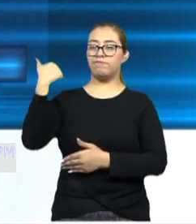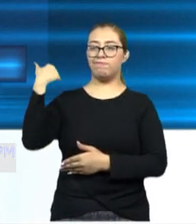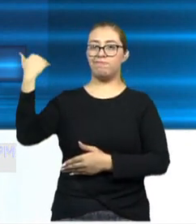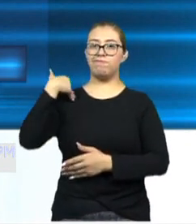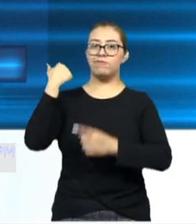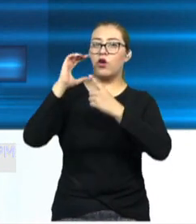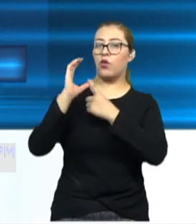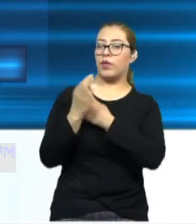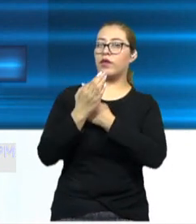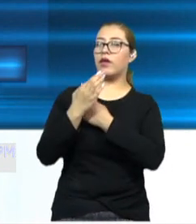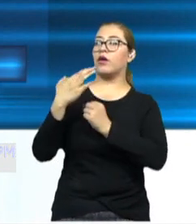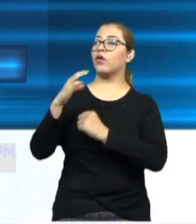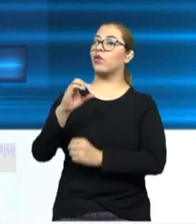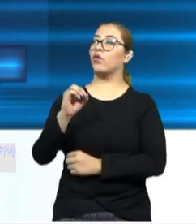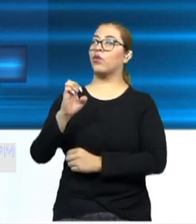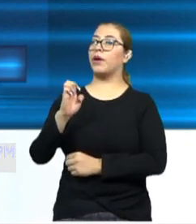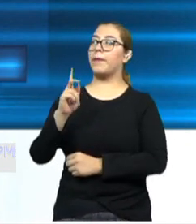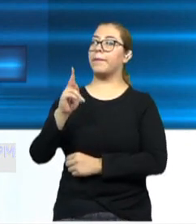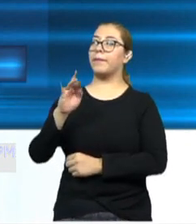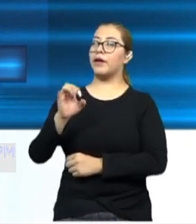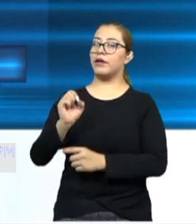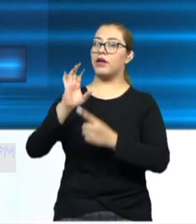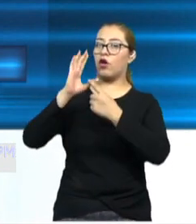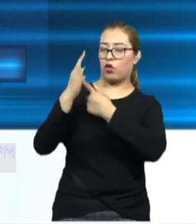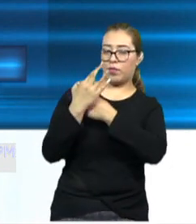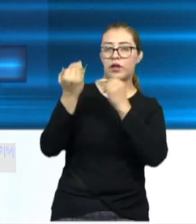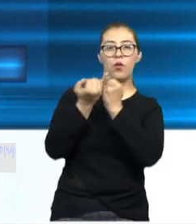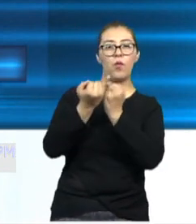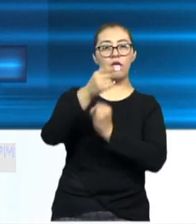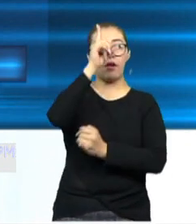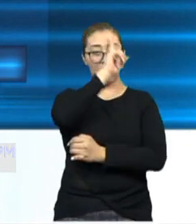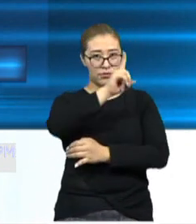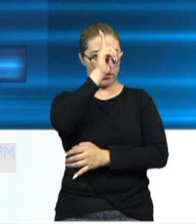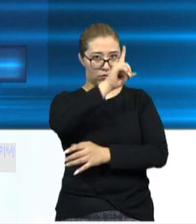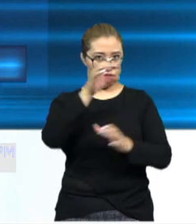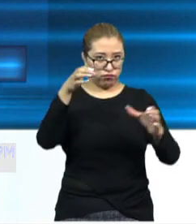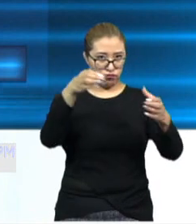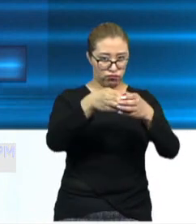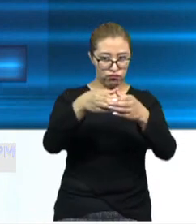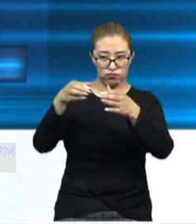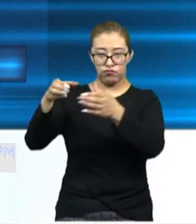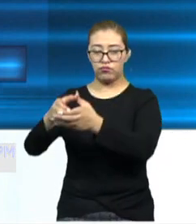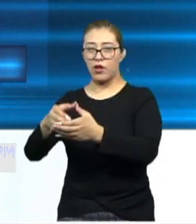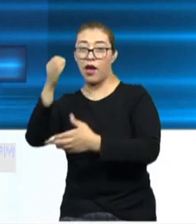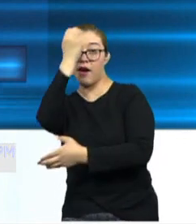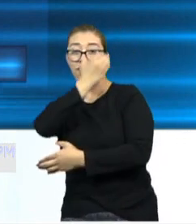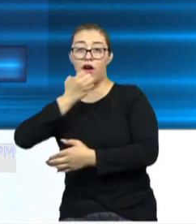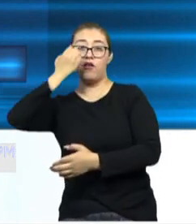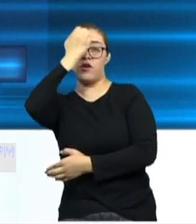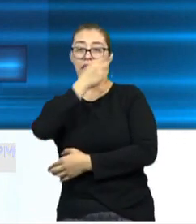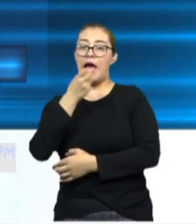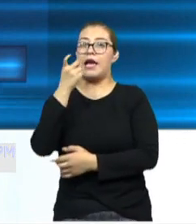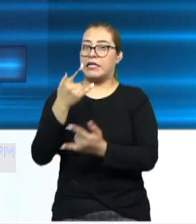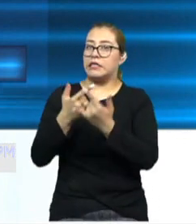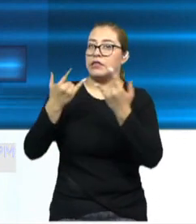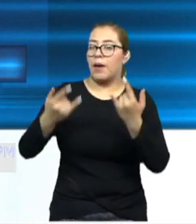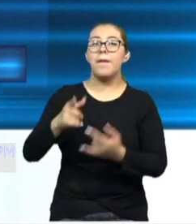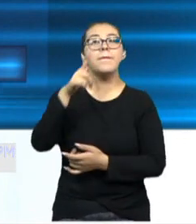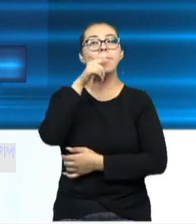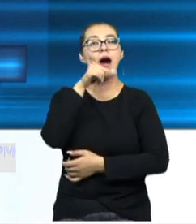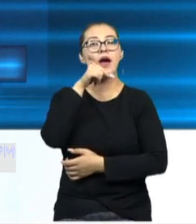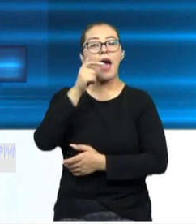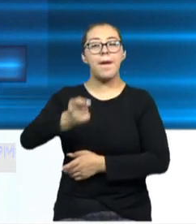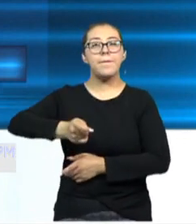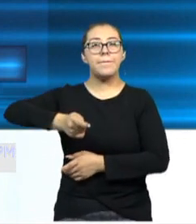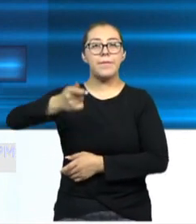Estatal para la Seguridad en Salud y también al Comité Asesor que se analice este caso. hecho, mañana tenemos ya la primera reunión con